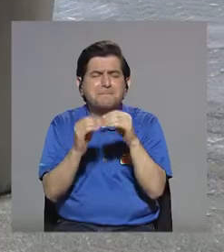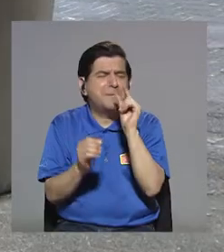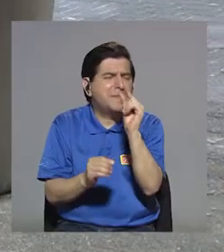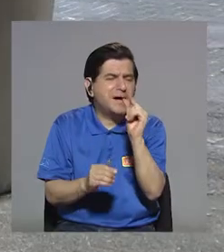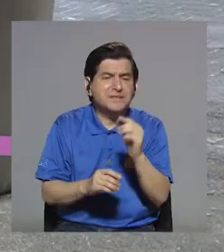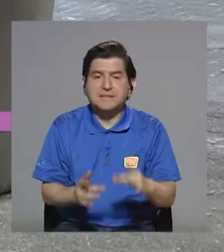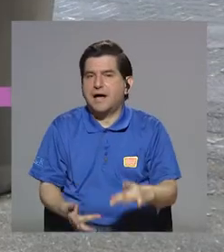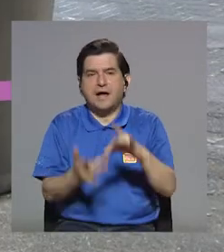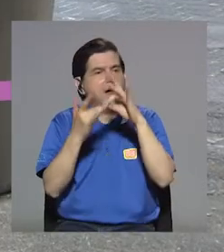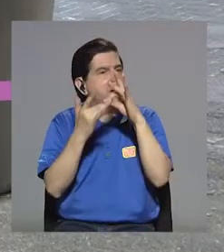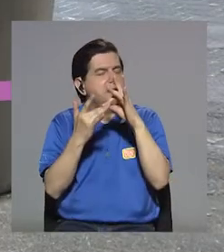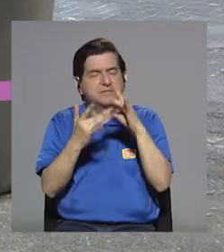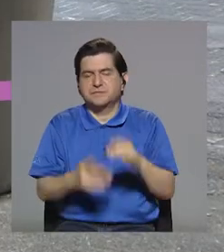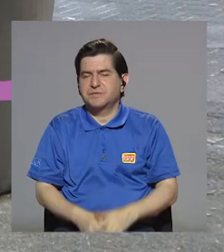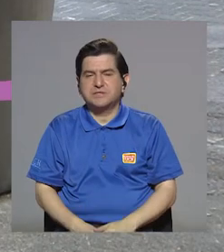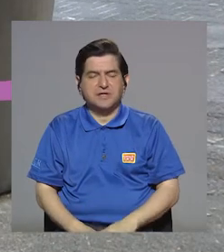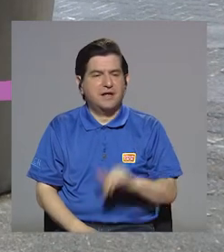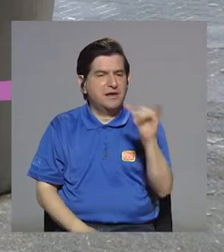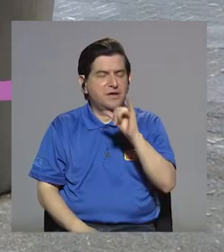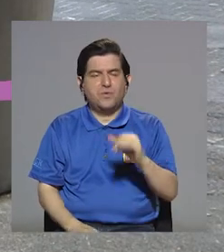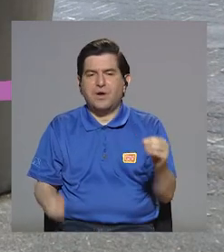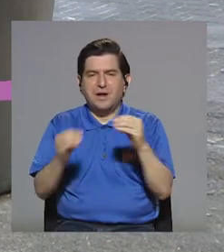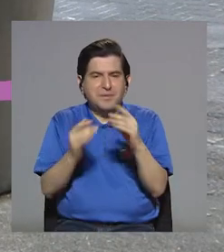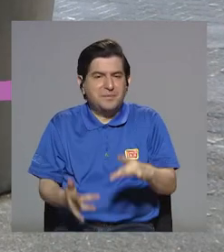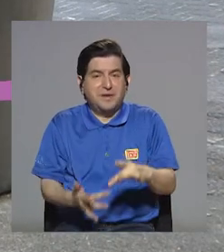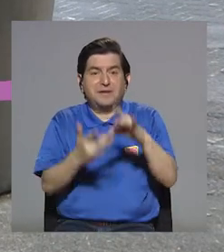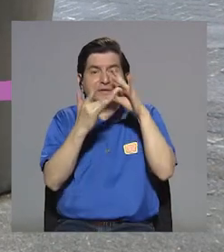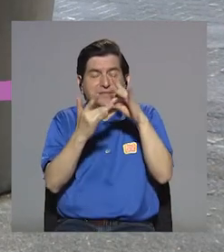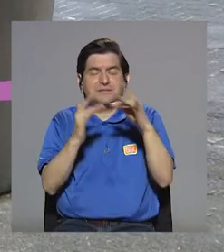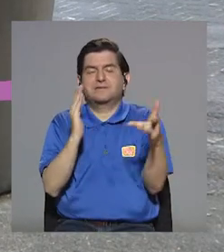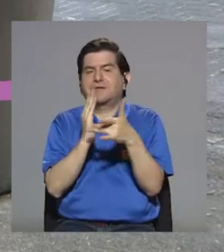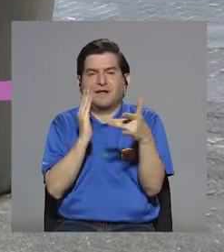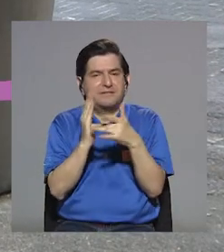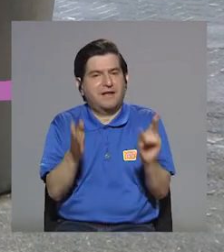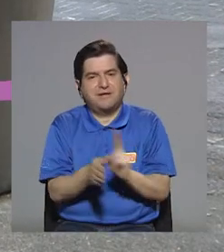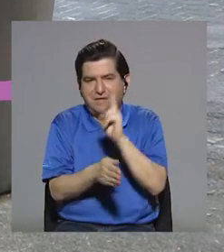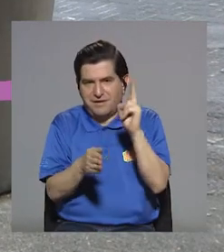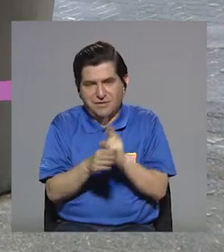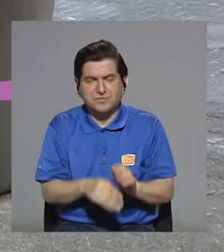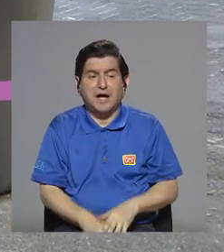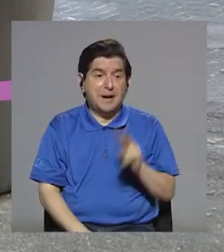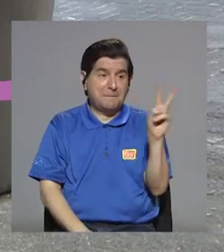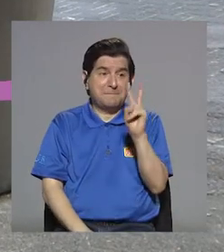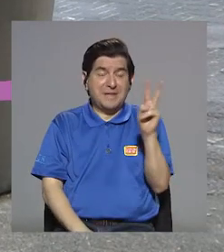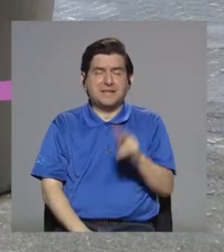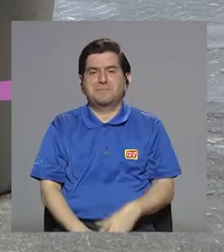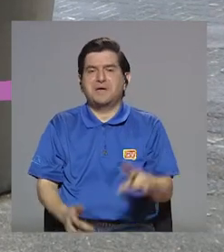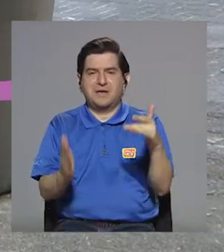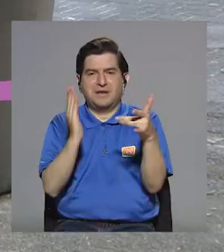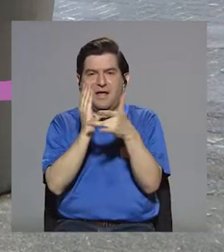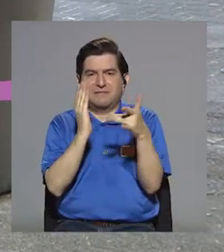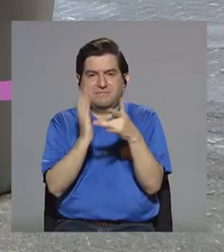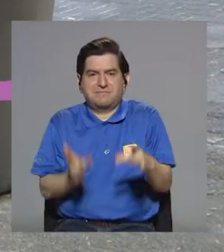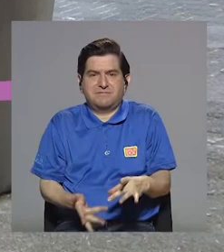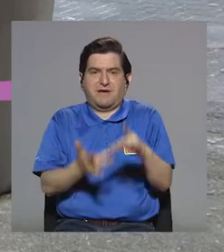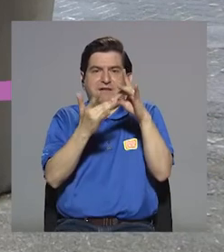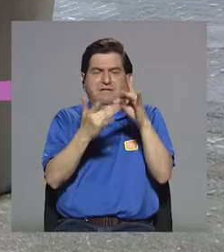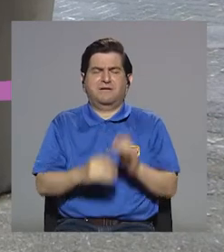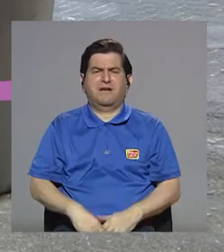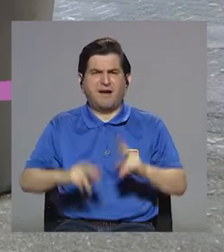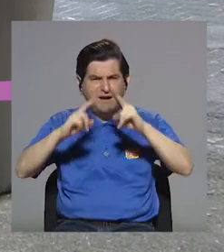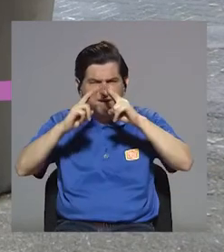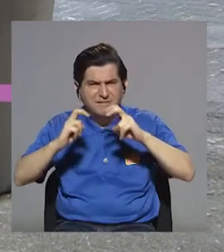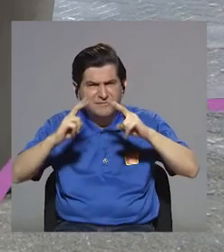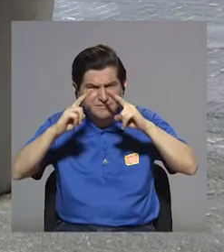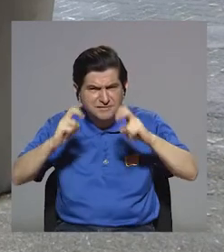especializados sea el componente, más especializada es la técnica, también vitaminas ya es una técnica especial. Ok. Y estos análisis son los